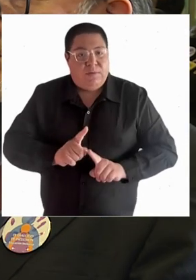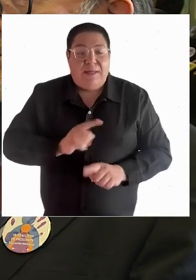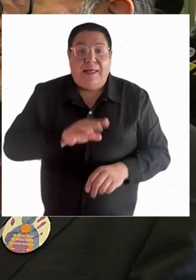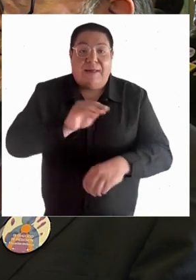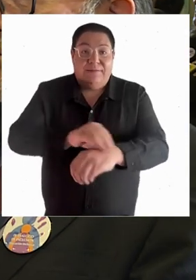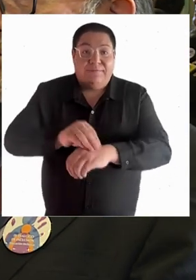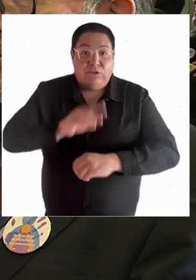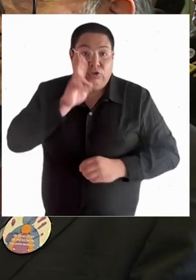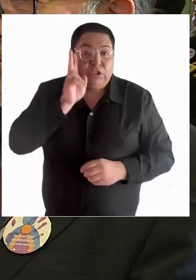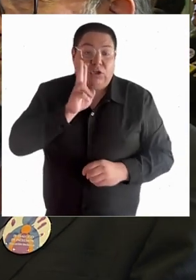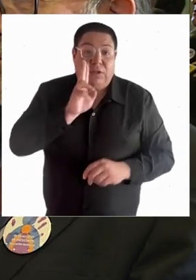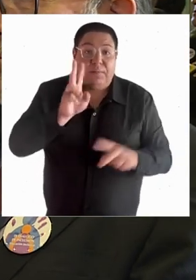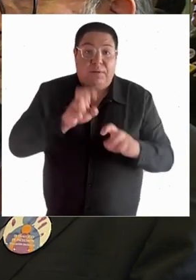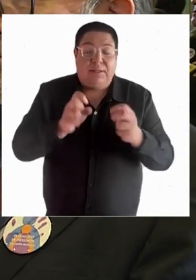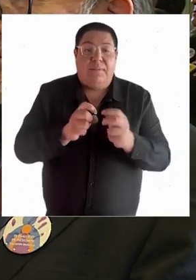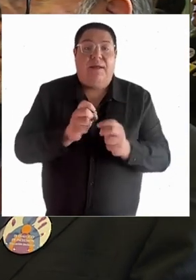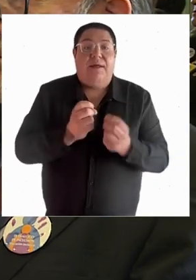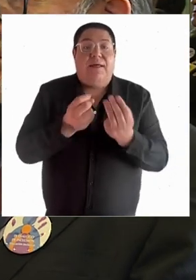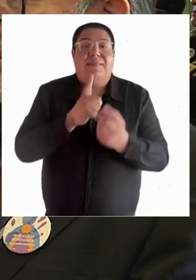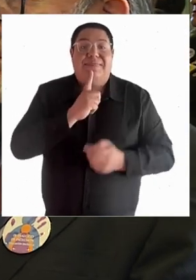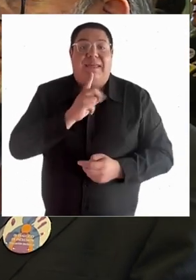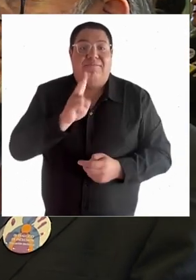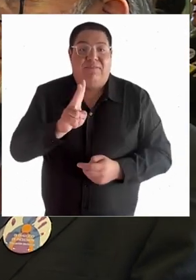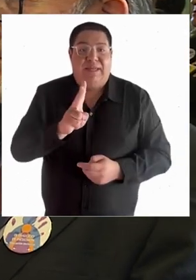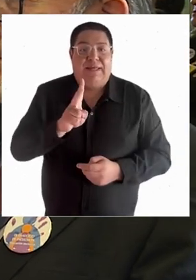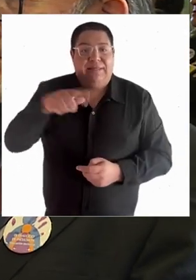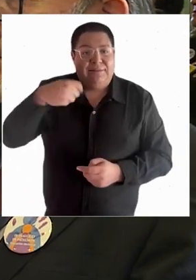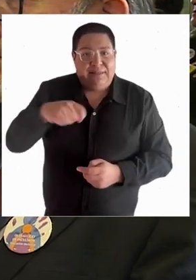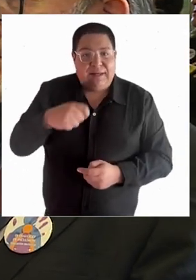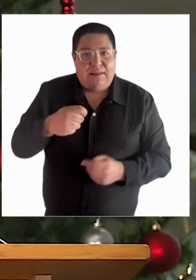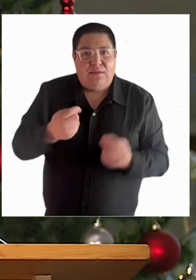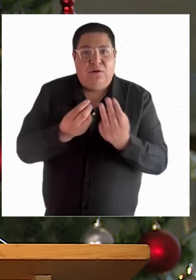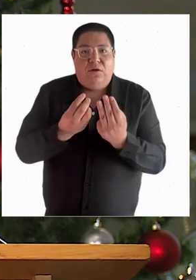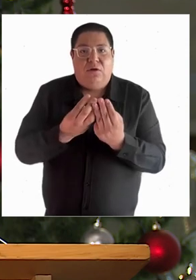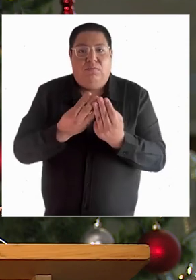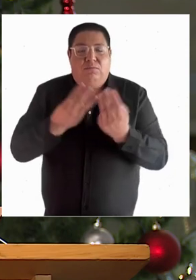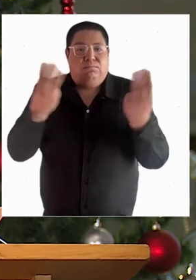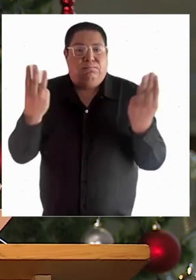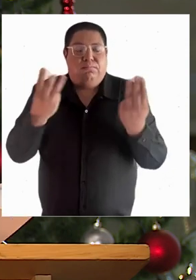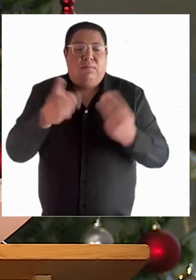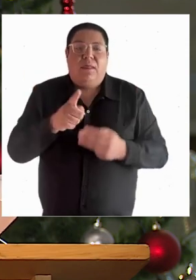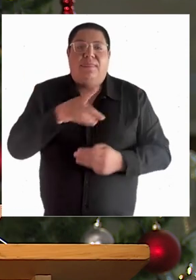Instagram de la Biblioteca del Congreso Nacional, arroba bcnchile.